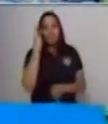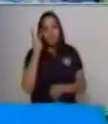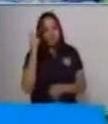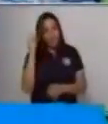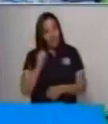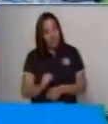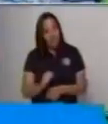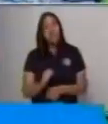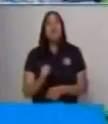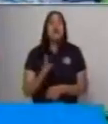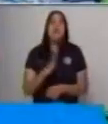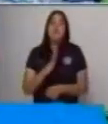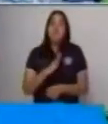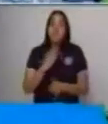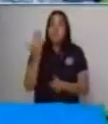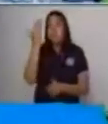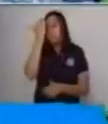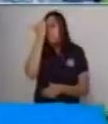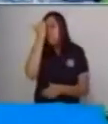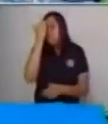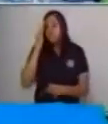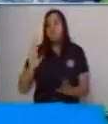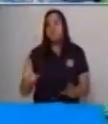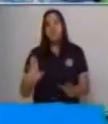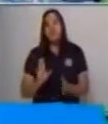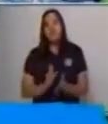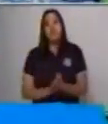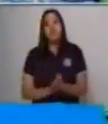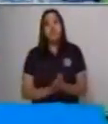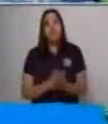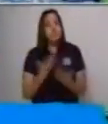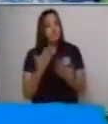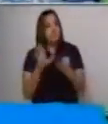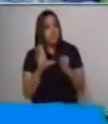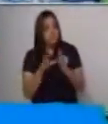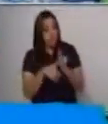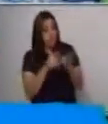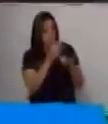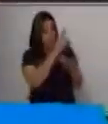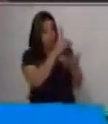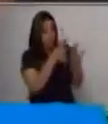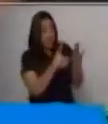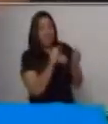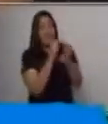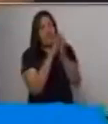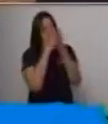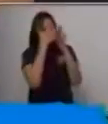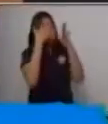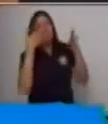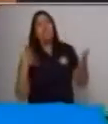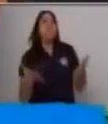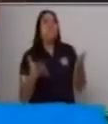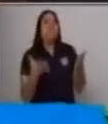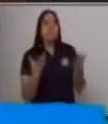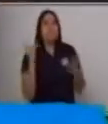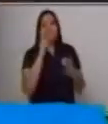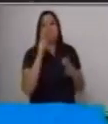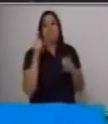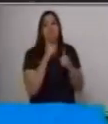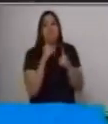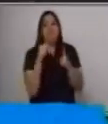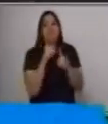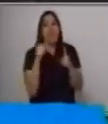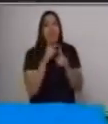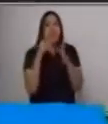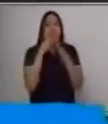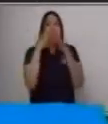Debemos de tener en cuenta que al describir no tenemos que exagerar los términos. No tenemos